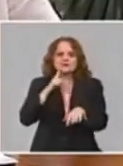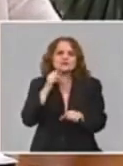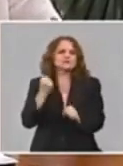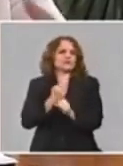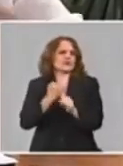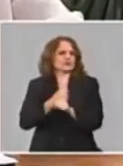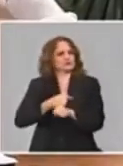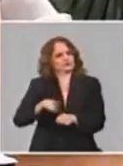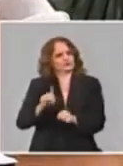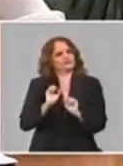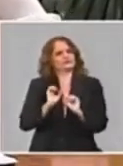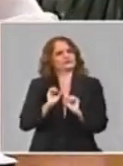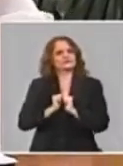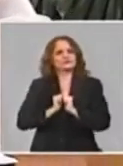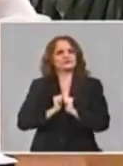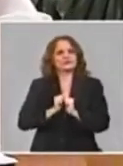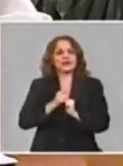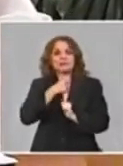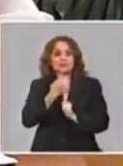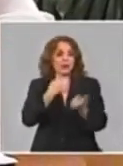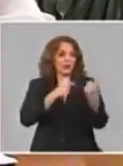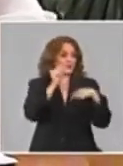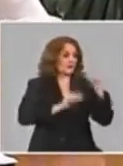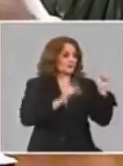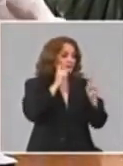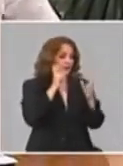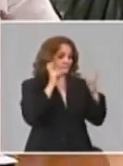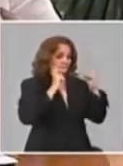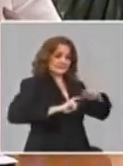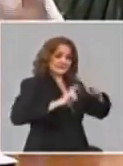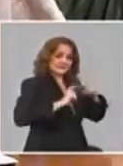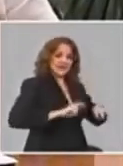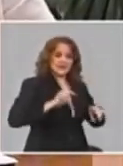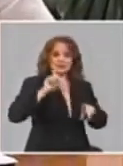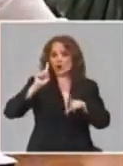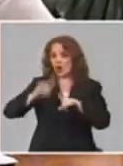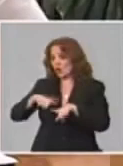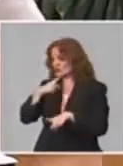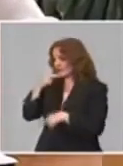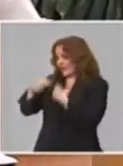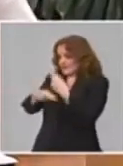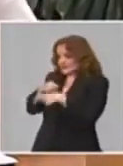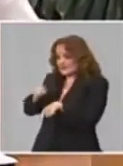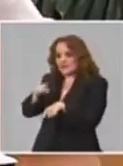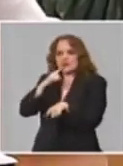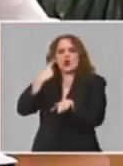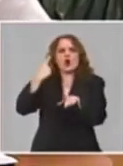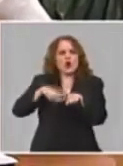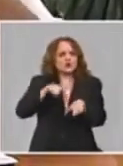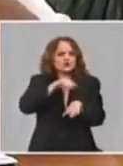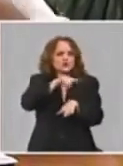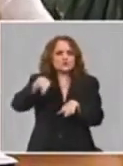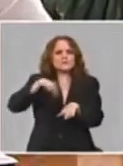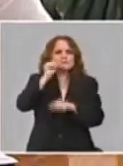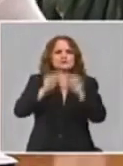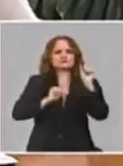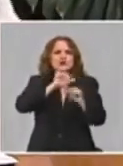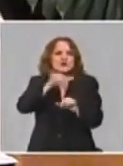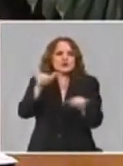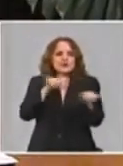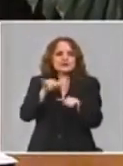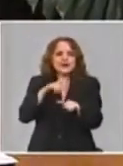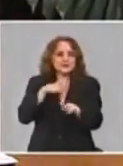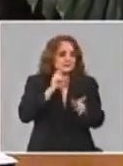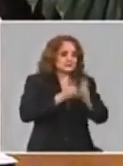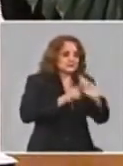en la medida que otros están investigando otros son investigaciones aplicadas otros están en un combate muy aplicado entonces después